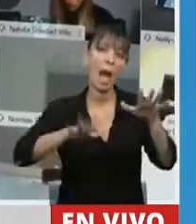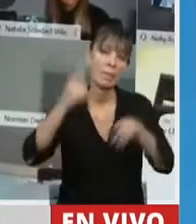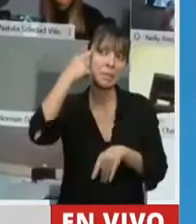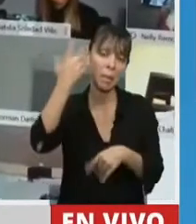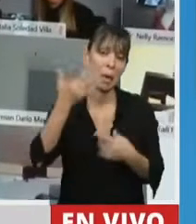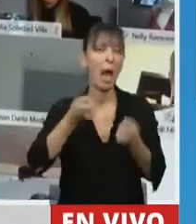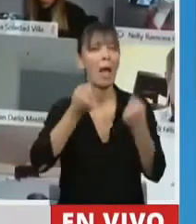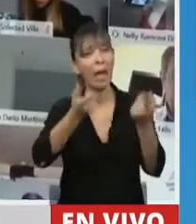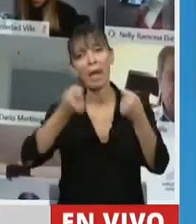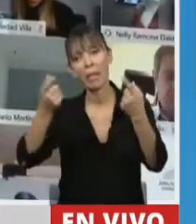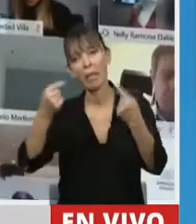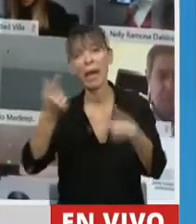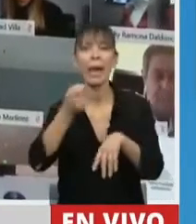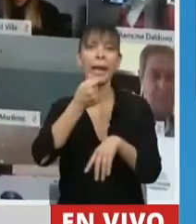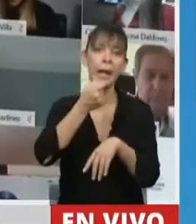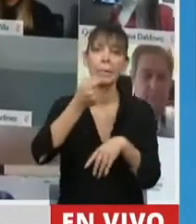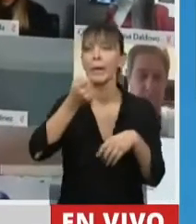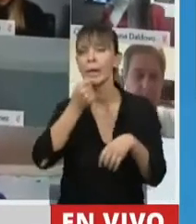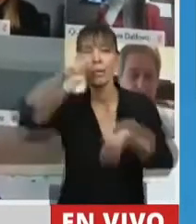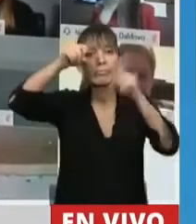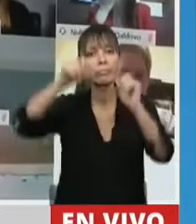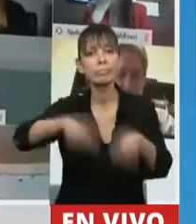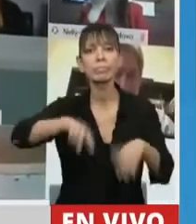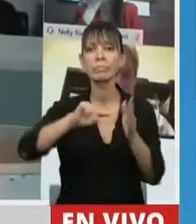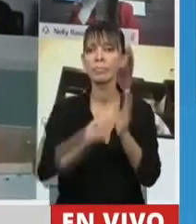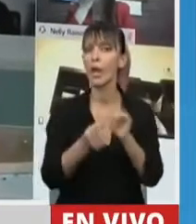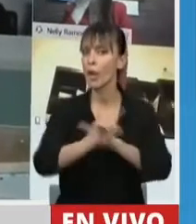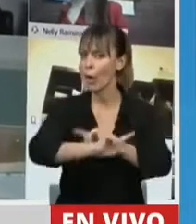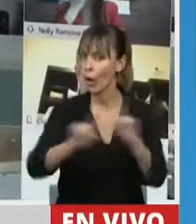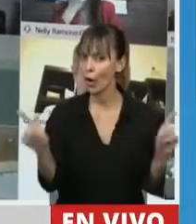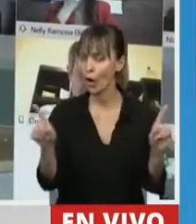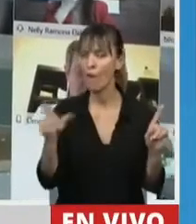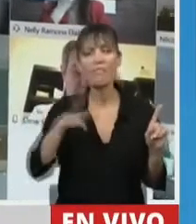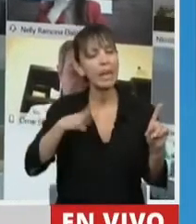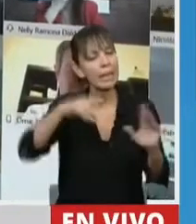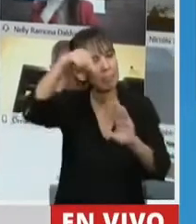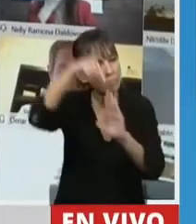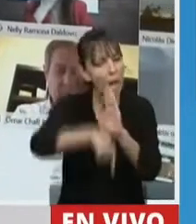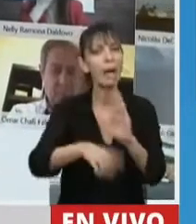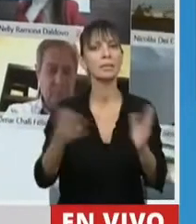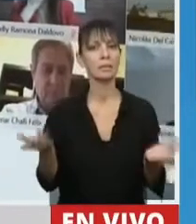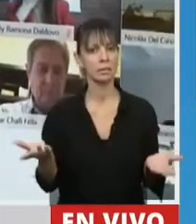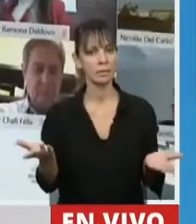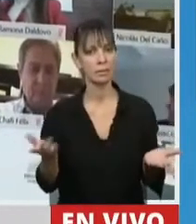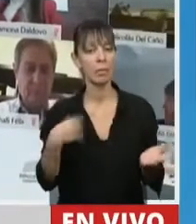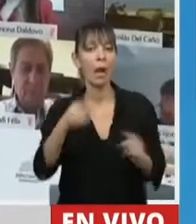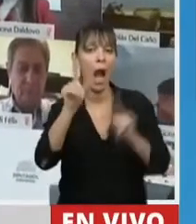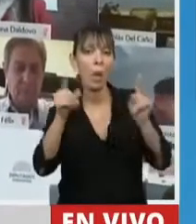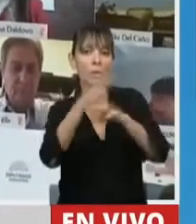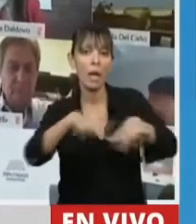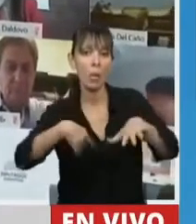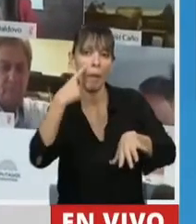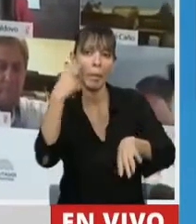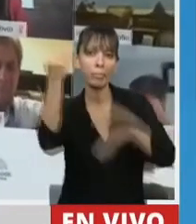todos los ejemplos puestos en el Río de la Plata, los pibes los entienden, y no. Porque el que vive en la lejanía,